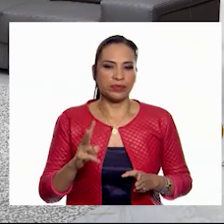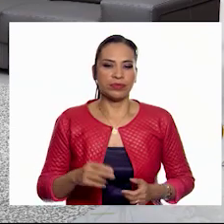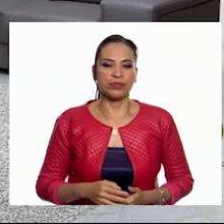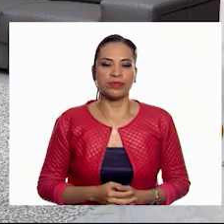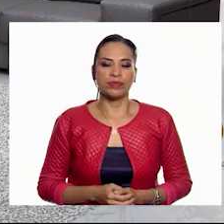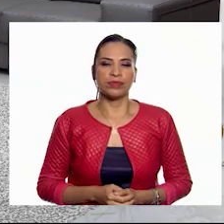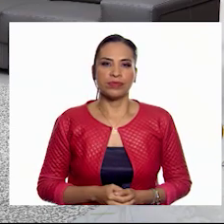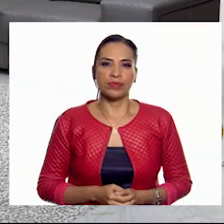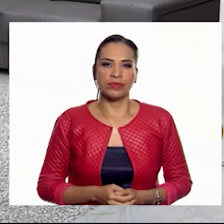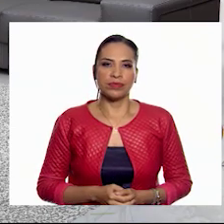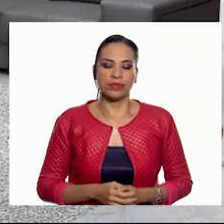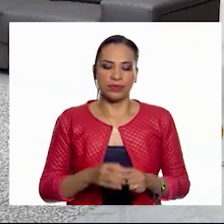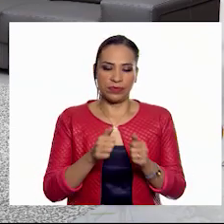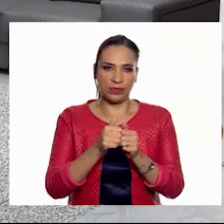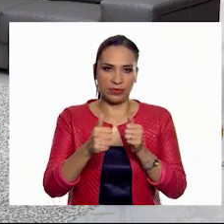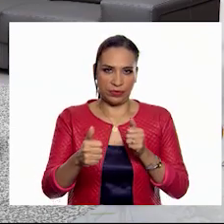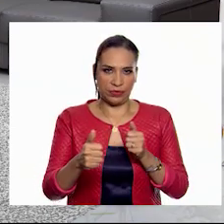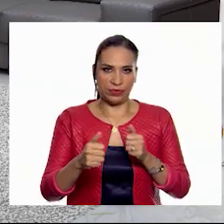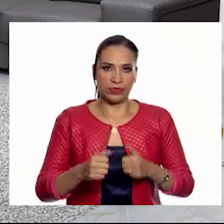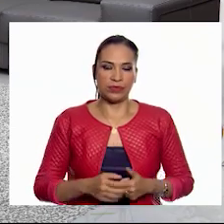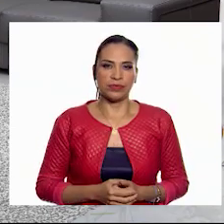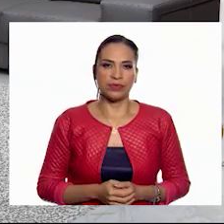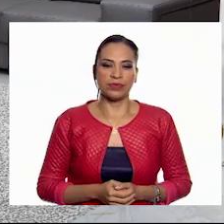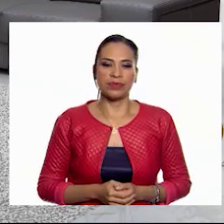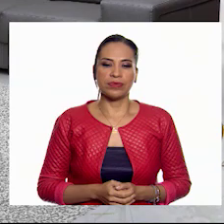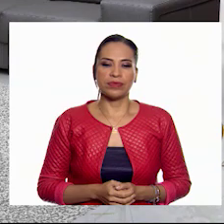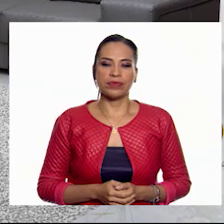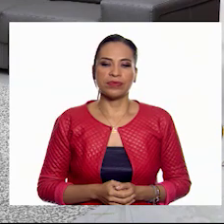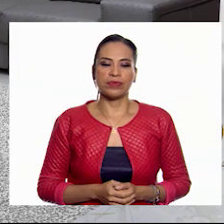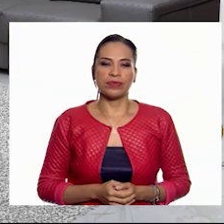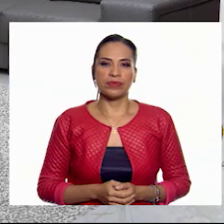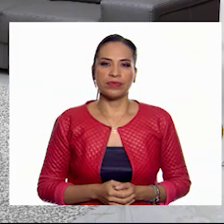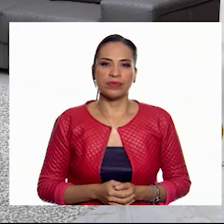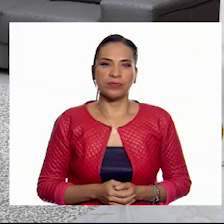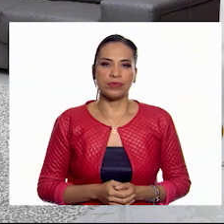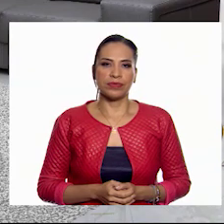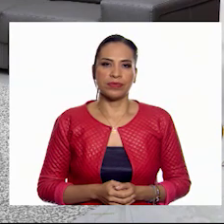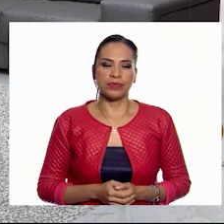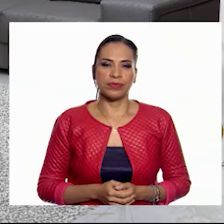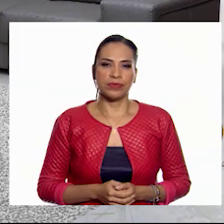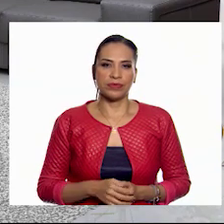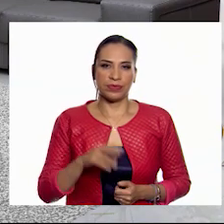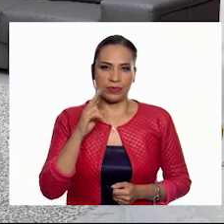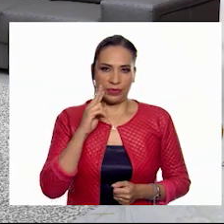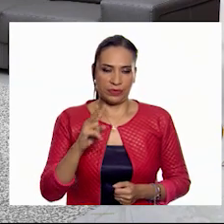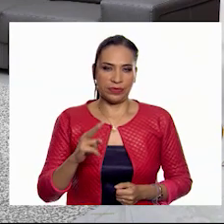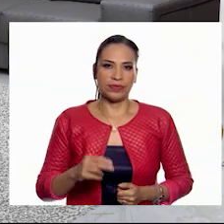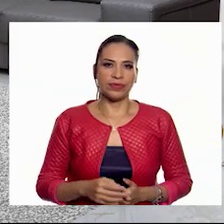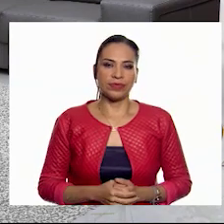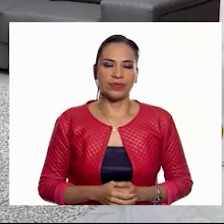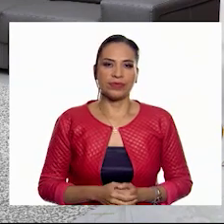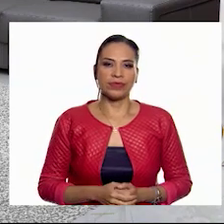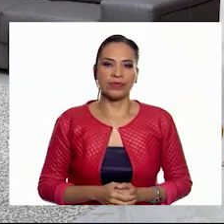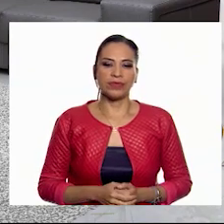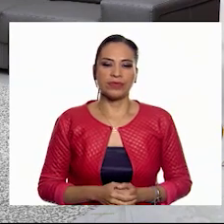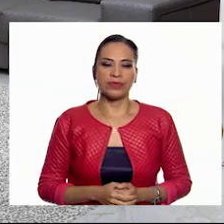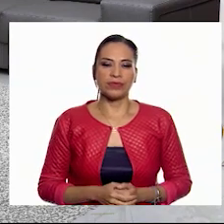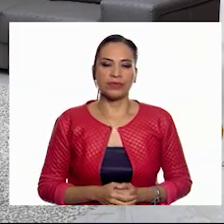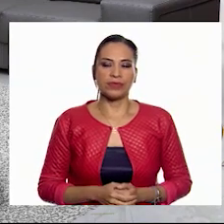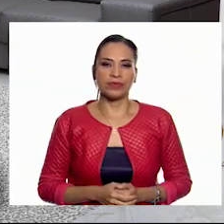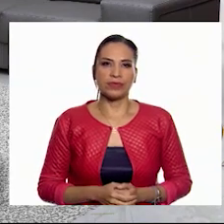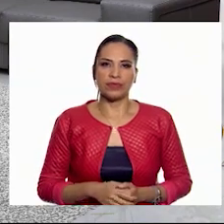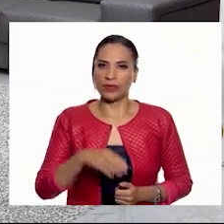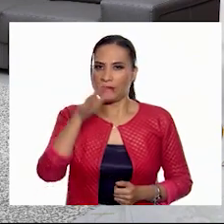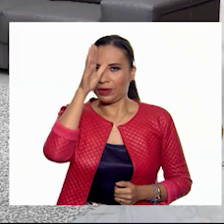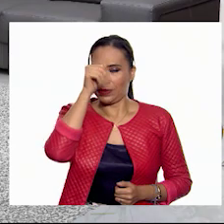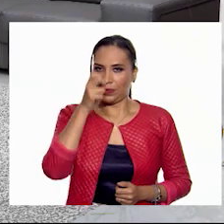lo separas un poquito. Ay, se cayó. Un poquito más. Ajá. ¿Por acá? Ajá, más al frente. Ah,